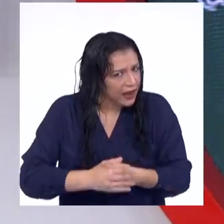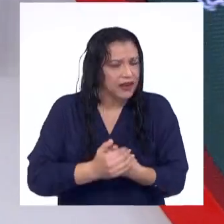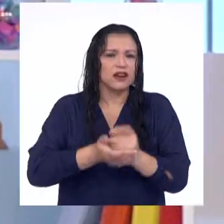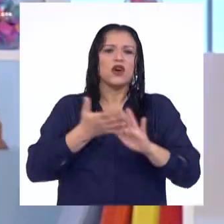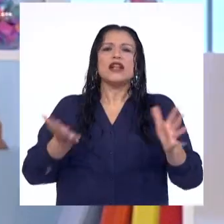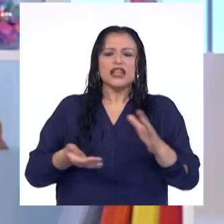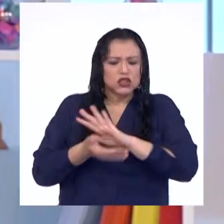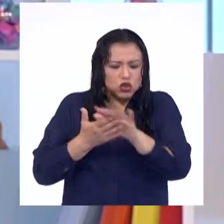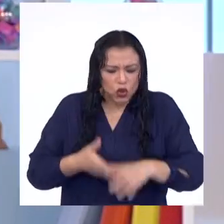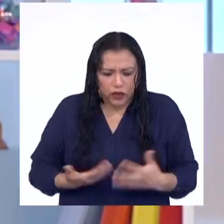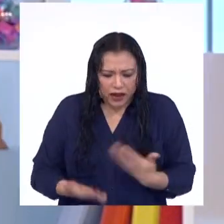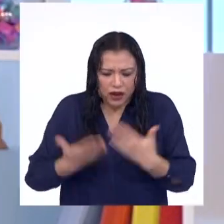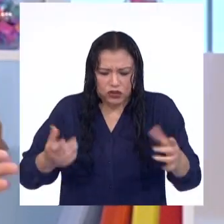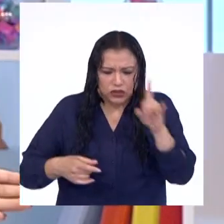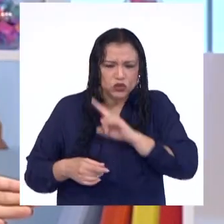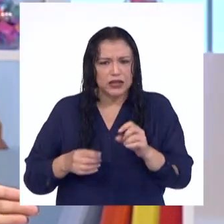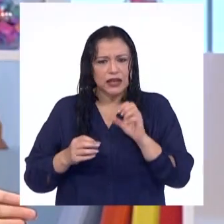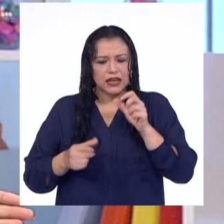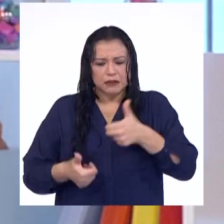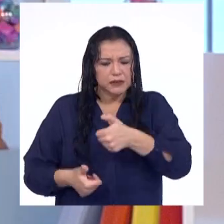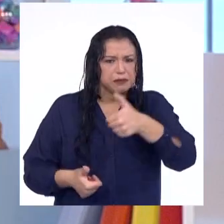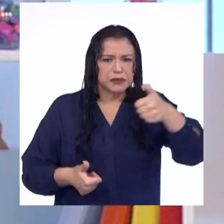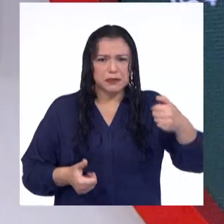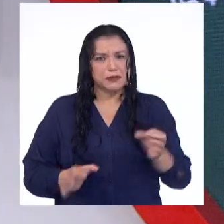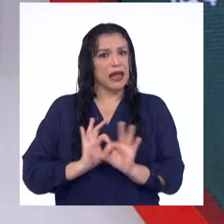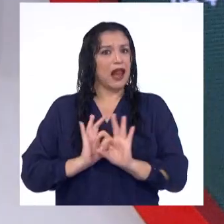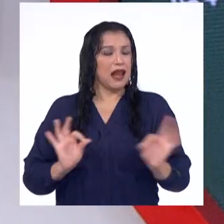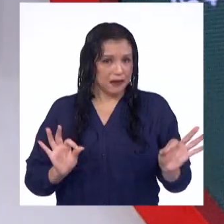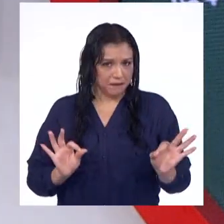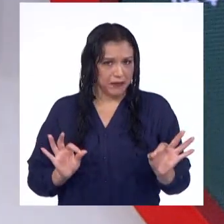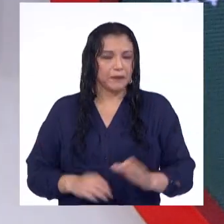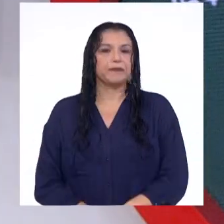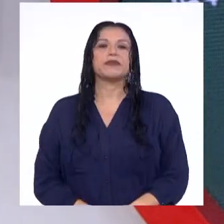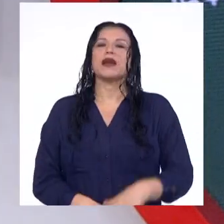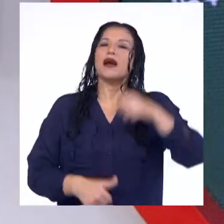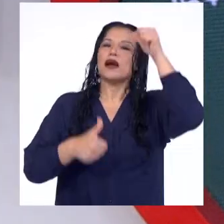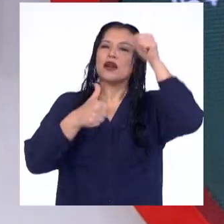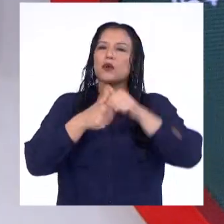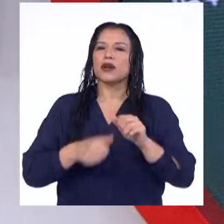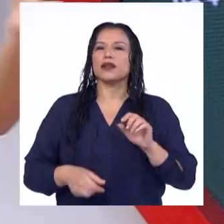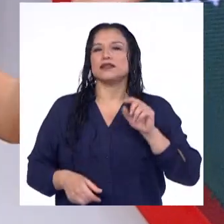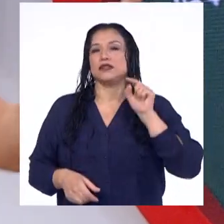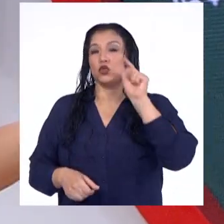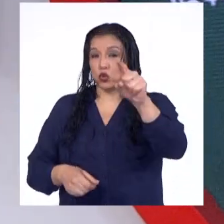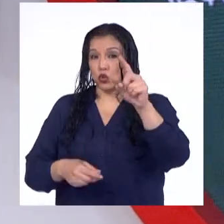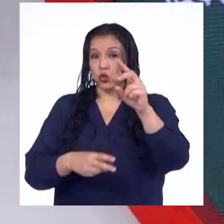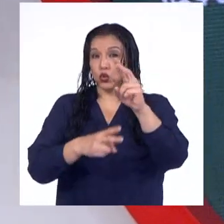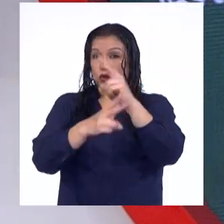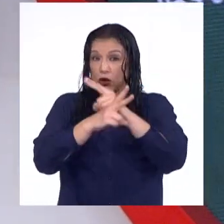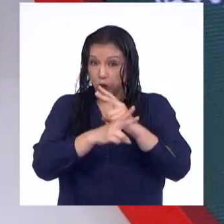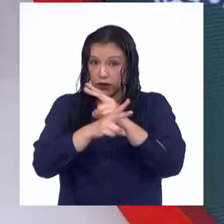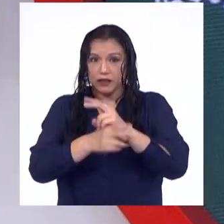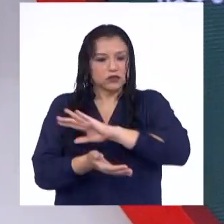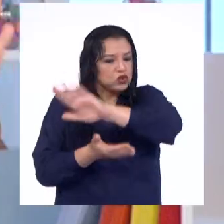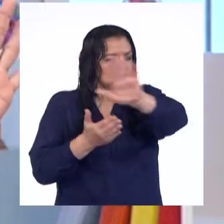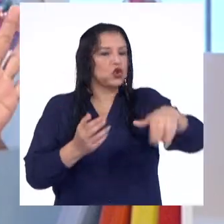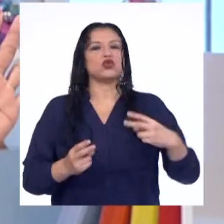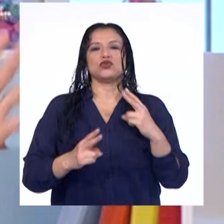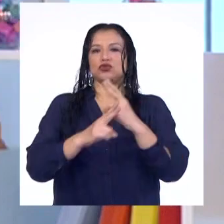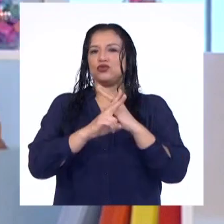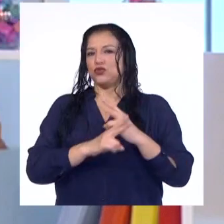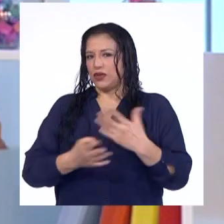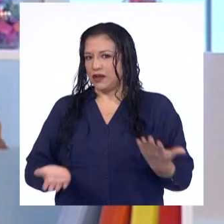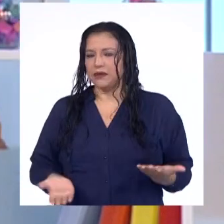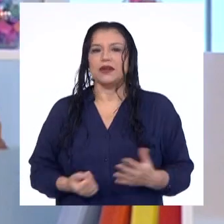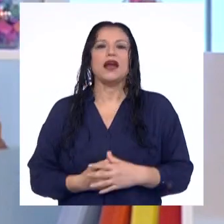desinfectar todo lo que vayamos a utilizar en nuestro trabajo. Recuerda, te cuidas tú, nos cuidamos todos. En los